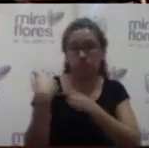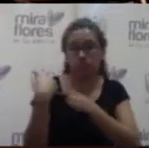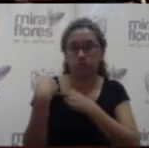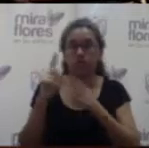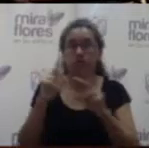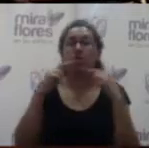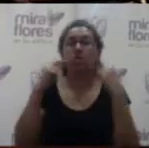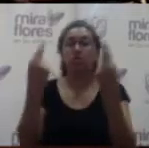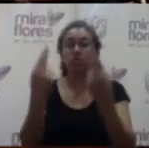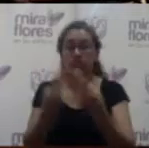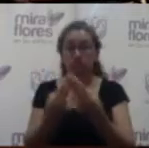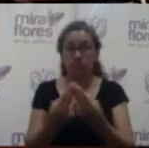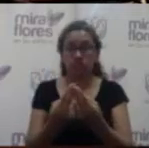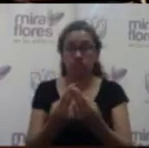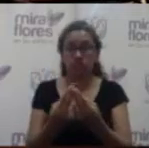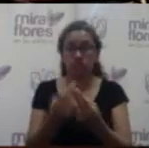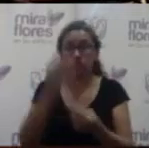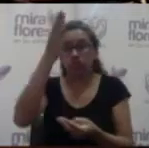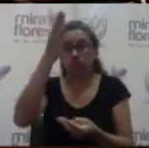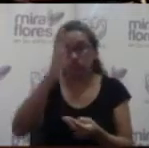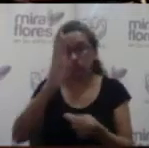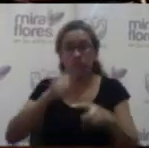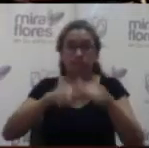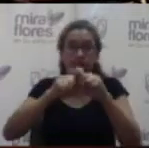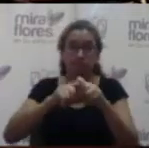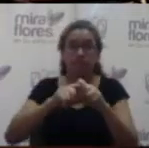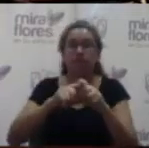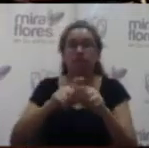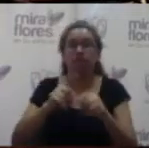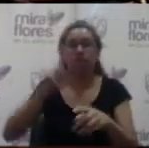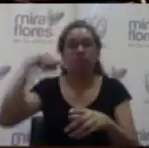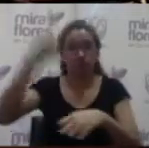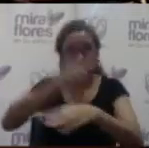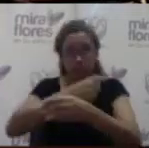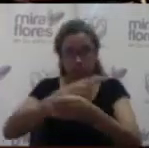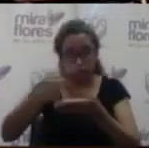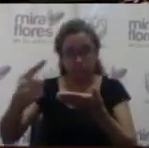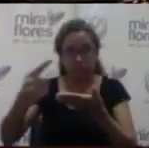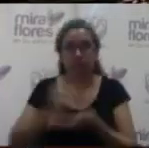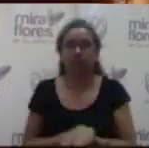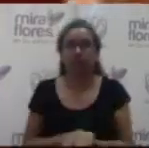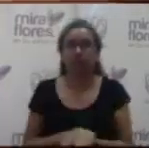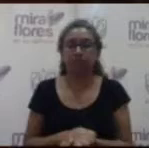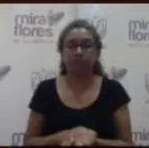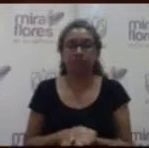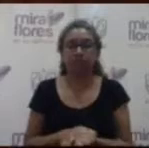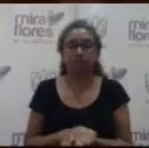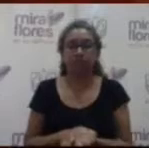ceremonia de Dios mediante la próxima semana. Muy bien, siguiente punto, por favor.